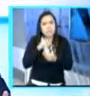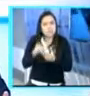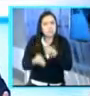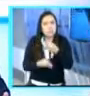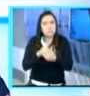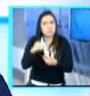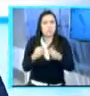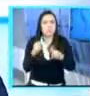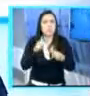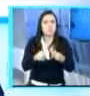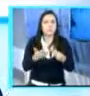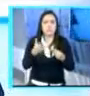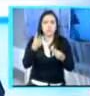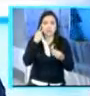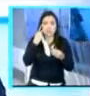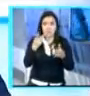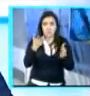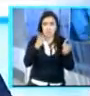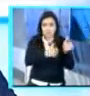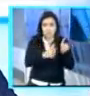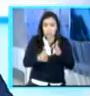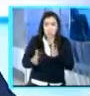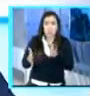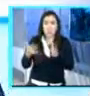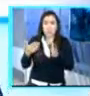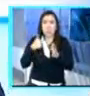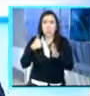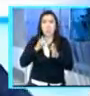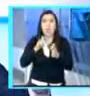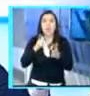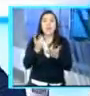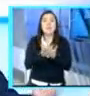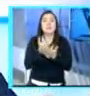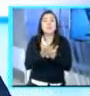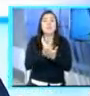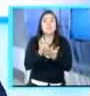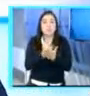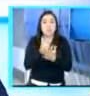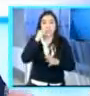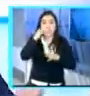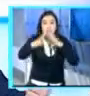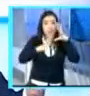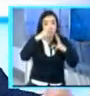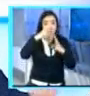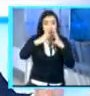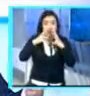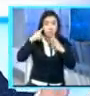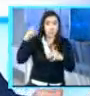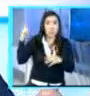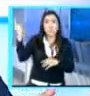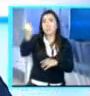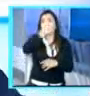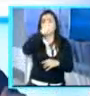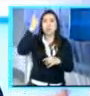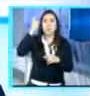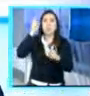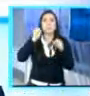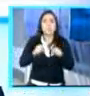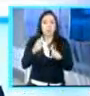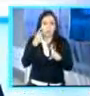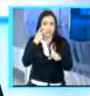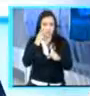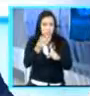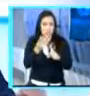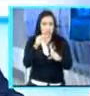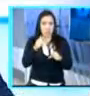económicas que ven los agentes económicos internacionales, el tipo de inflación, la tasa de inflación, es